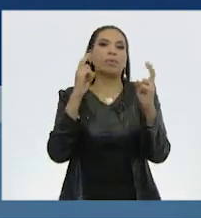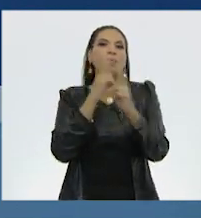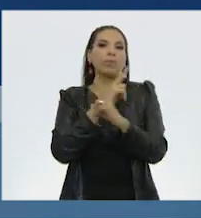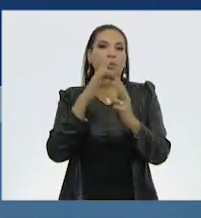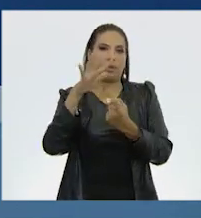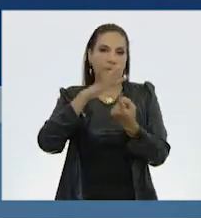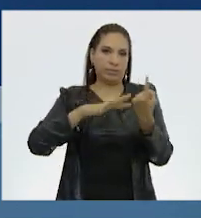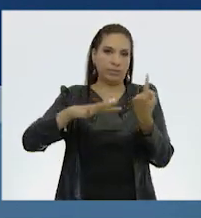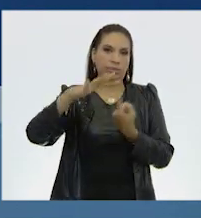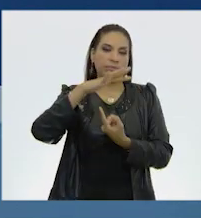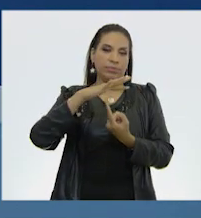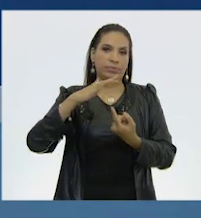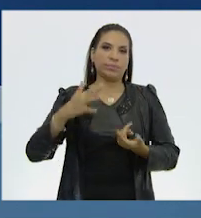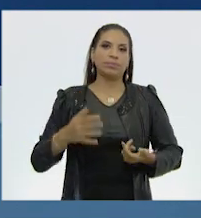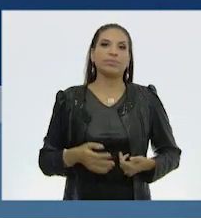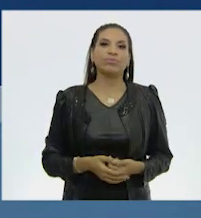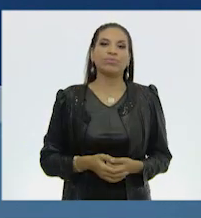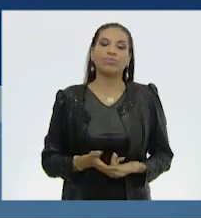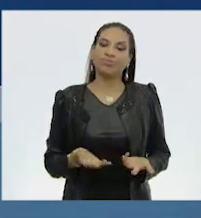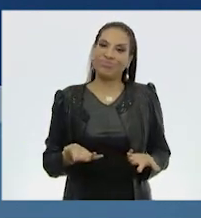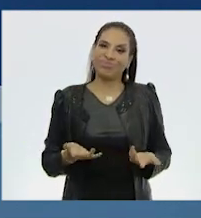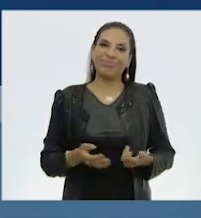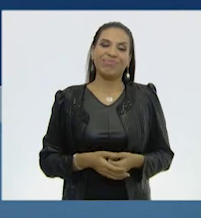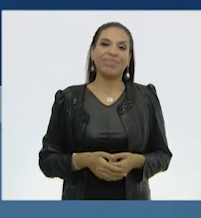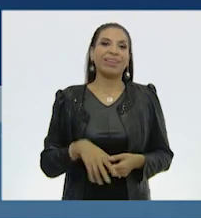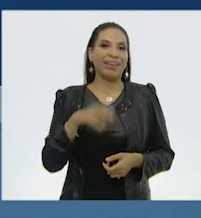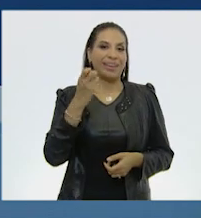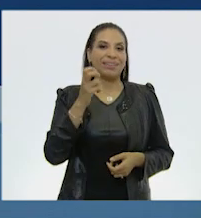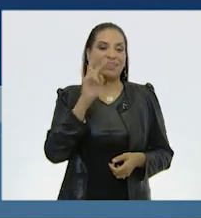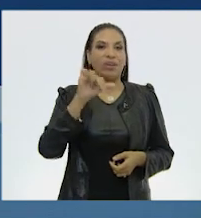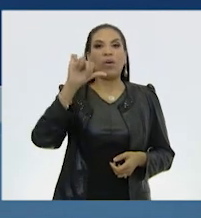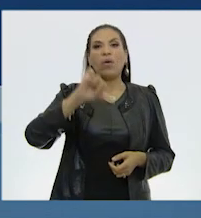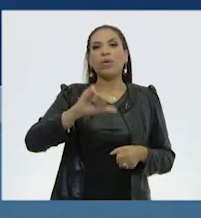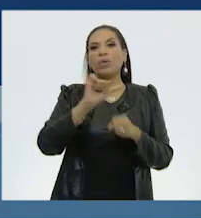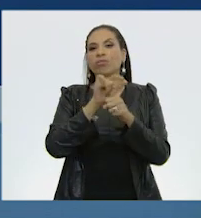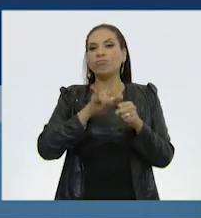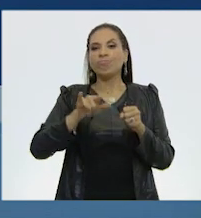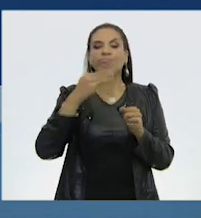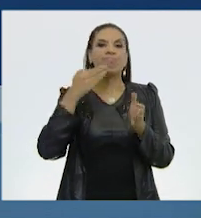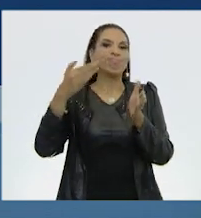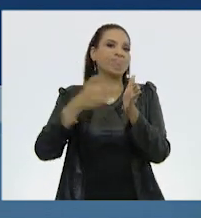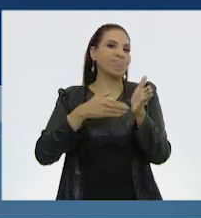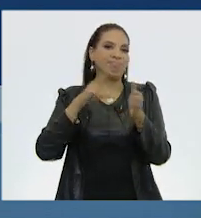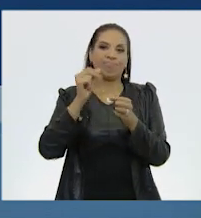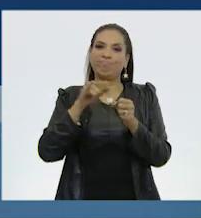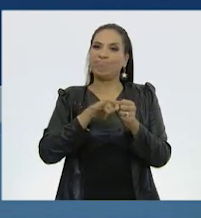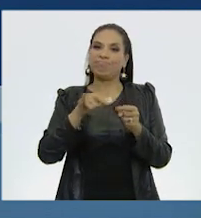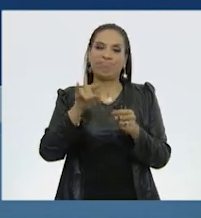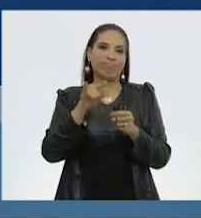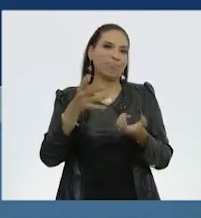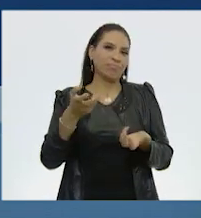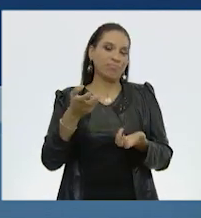ambientales atmosféricas. Así es. El hoy no circula. Precisamente, Tom.